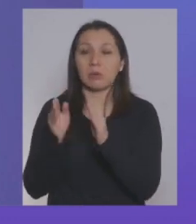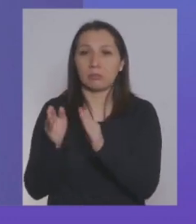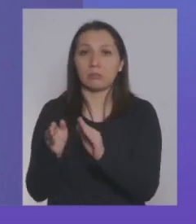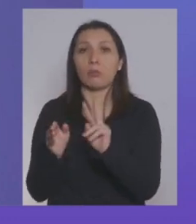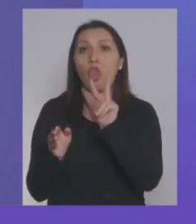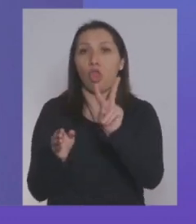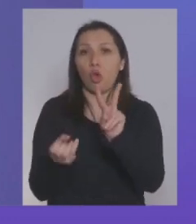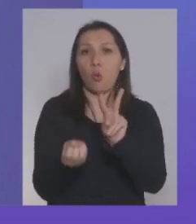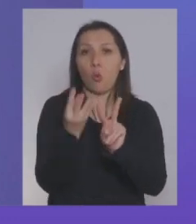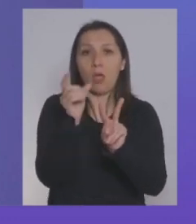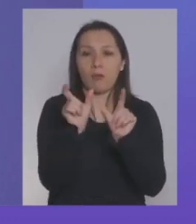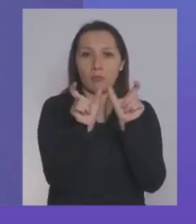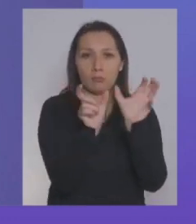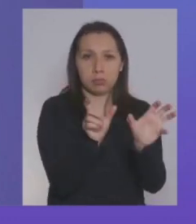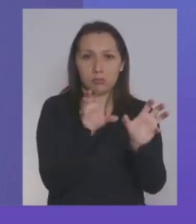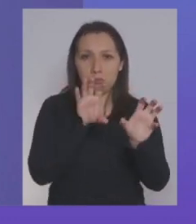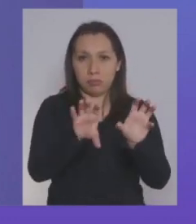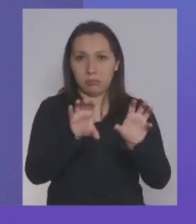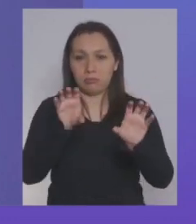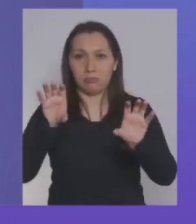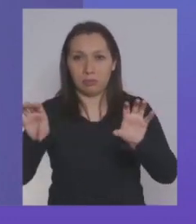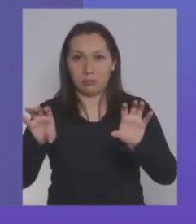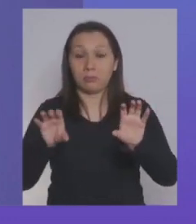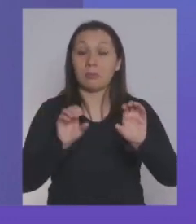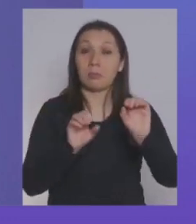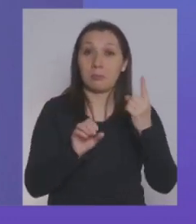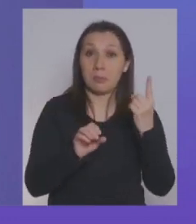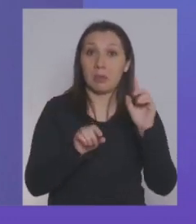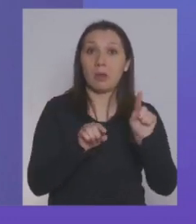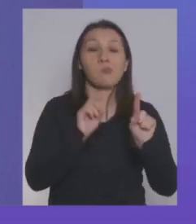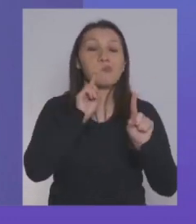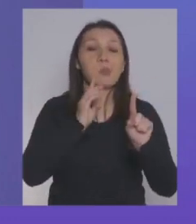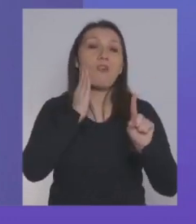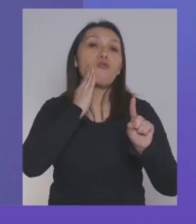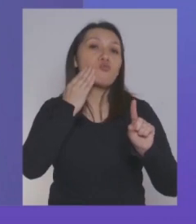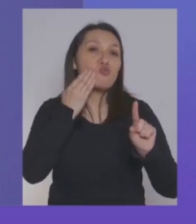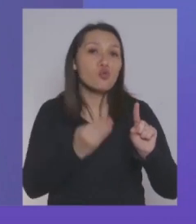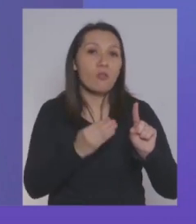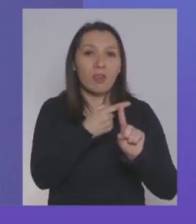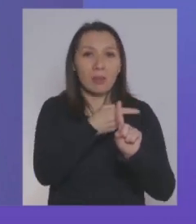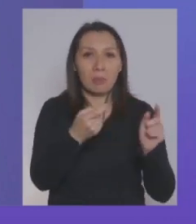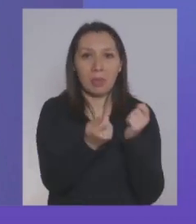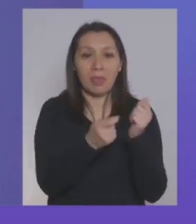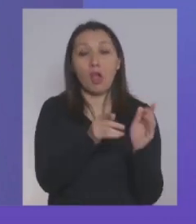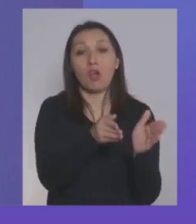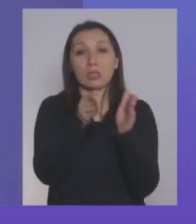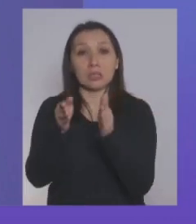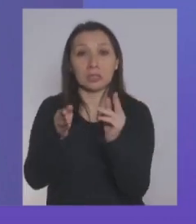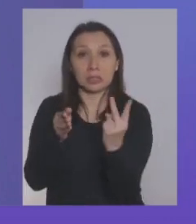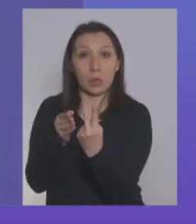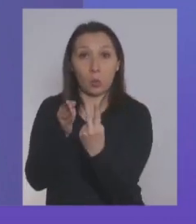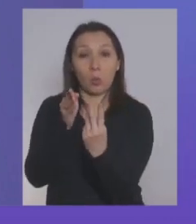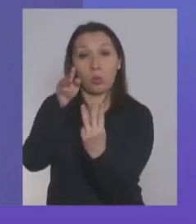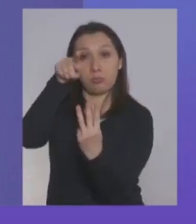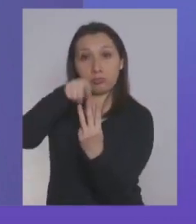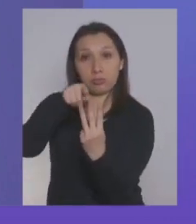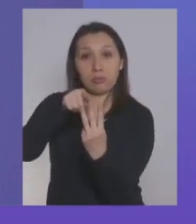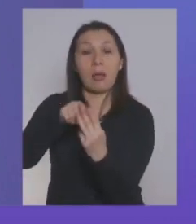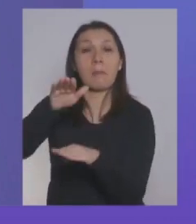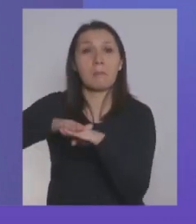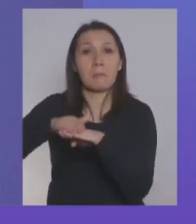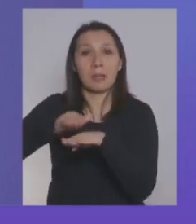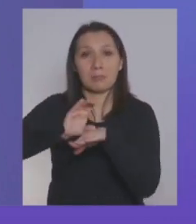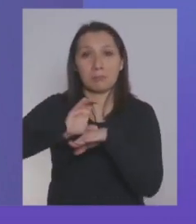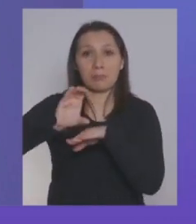habilitaron dos puertas de entrada específicas de este programa. Una para el bono clase media y la otra para el préstamo. Tanto en el bono como en el